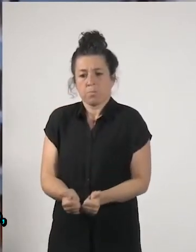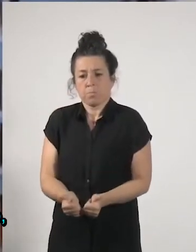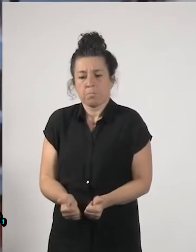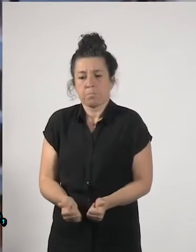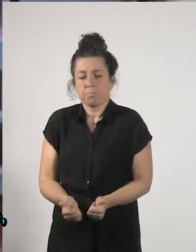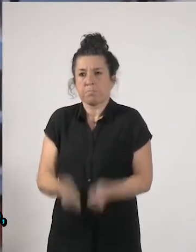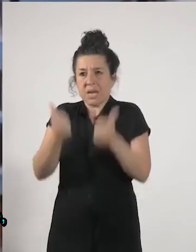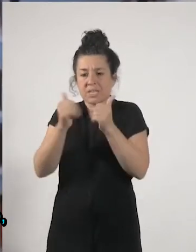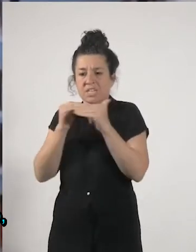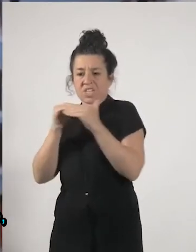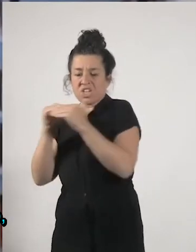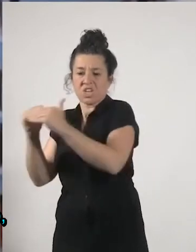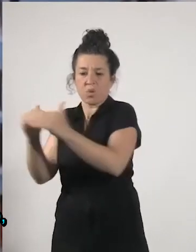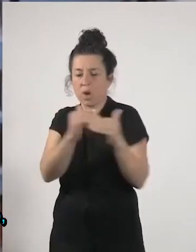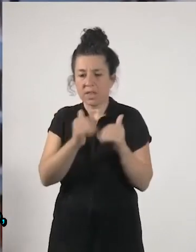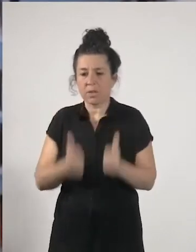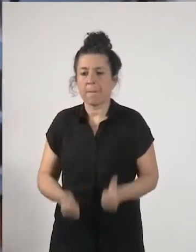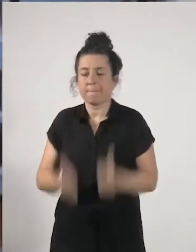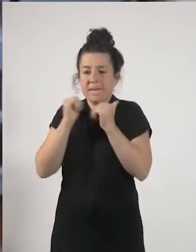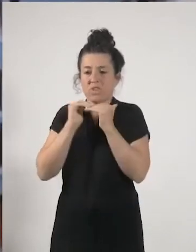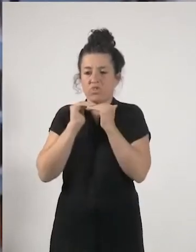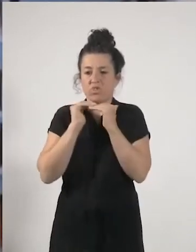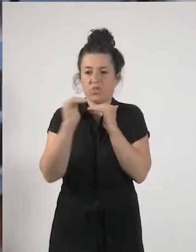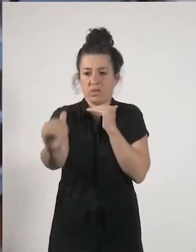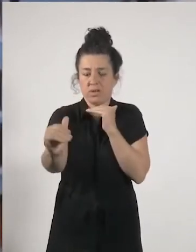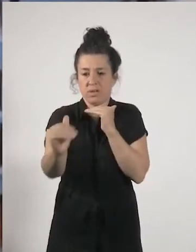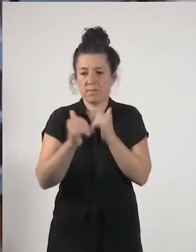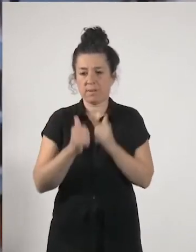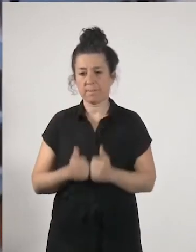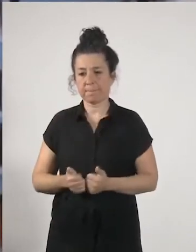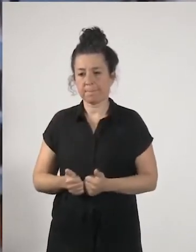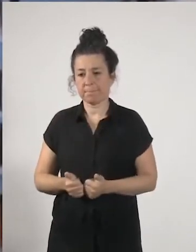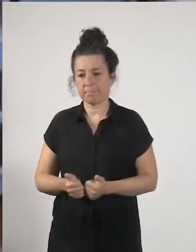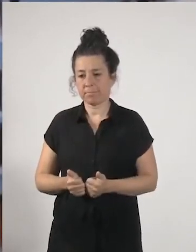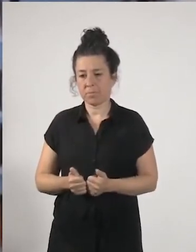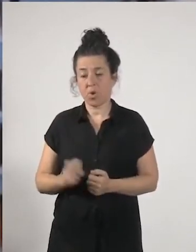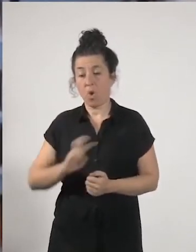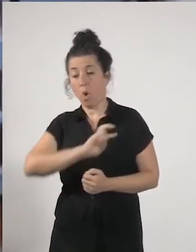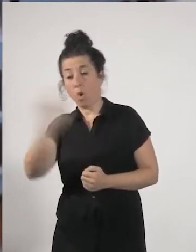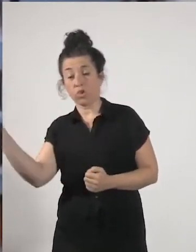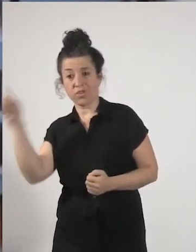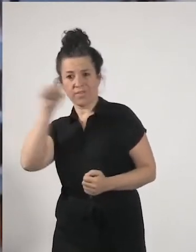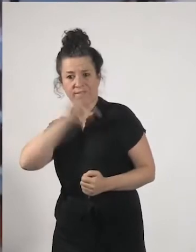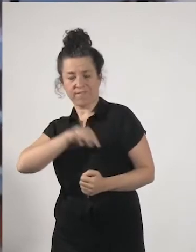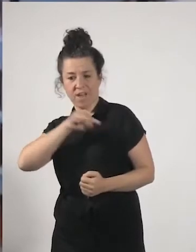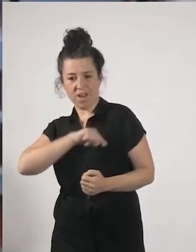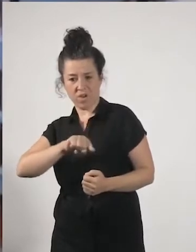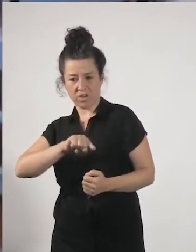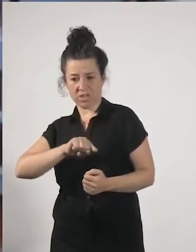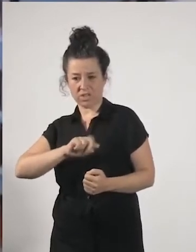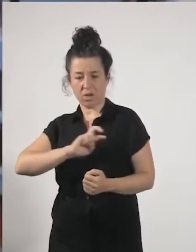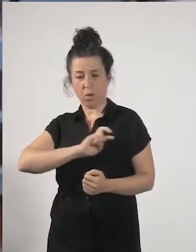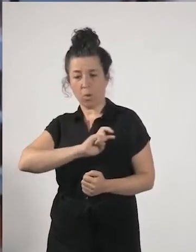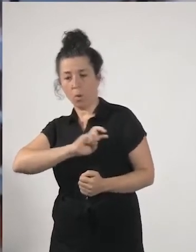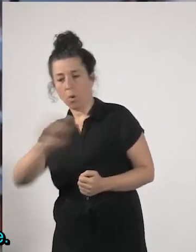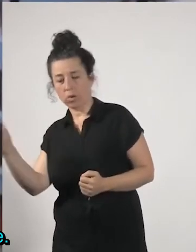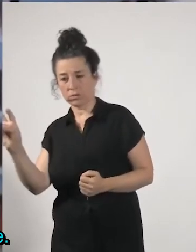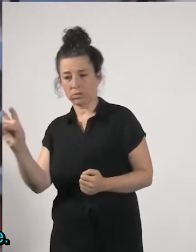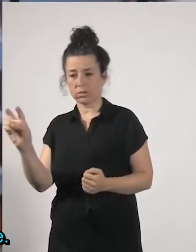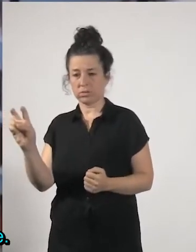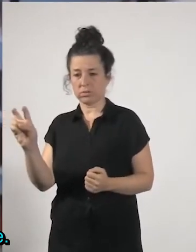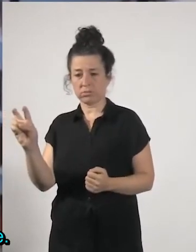igualitario más sostenible con otros valores eh con otra eh